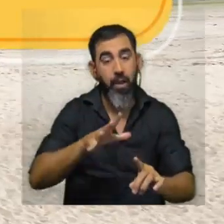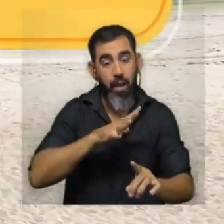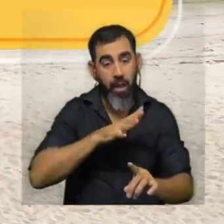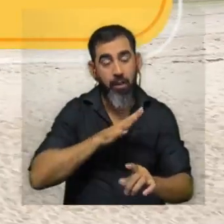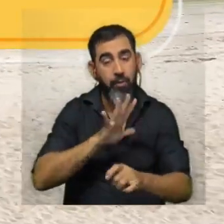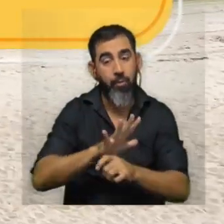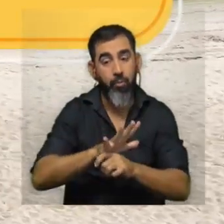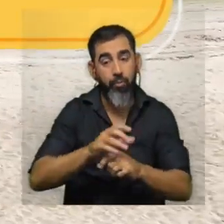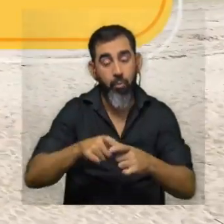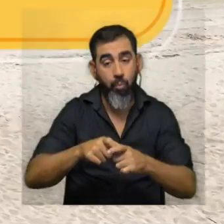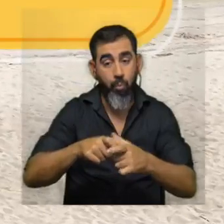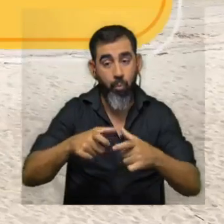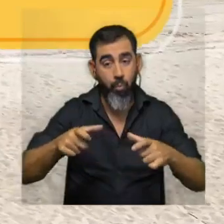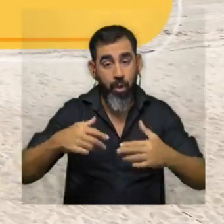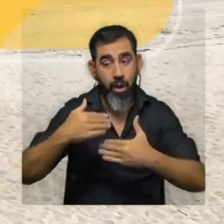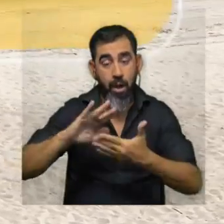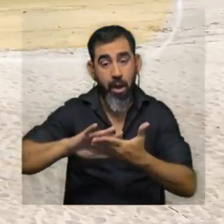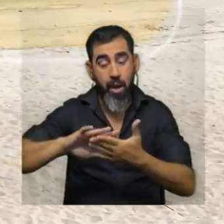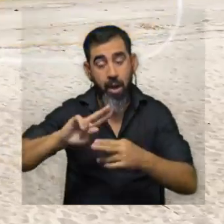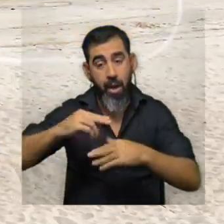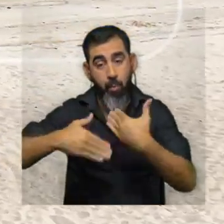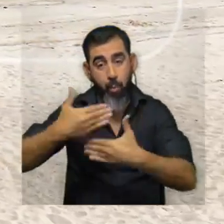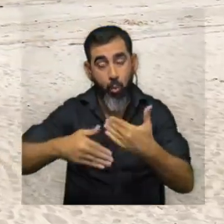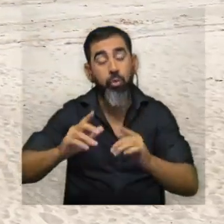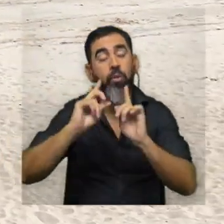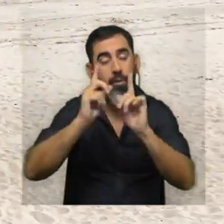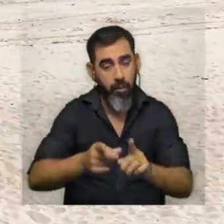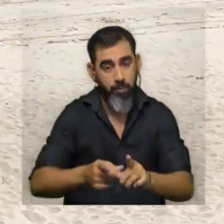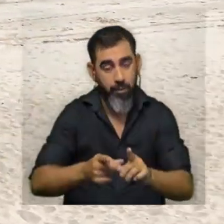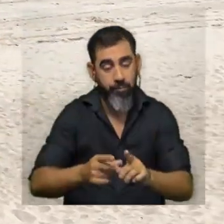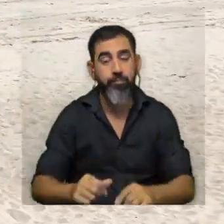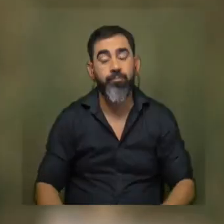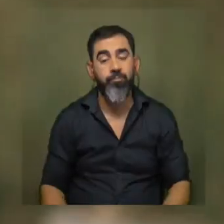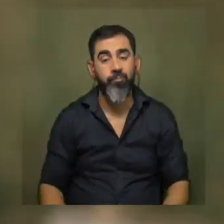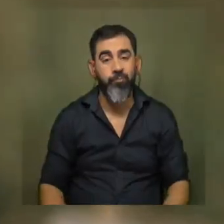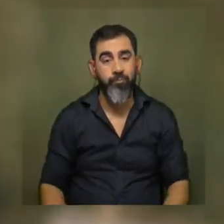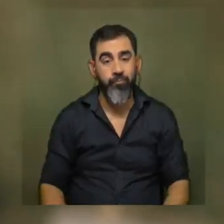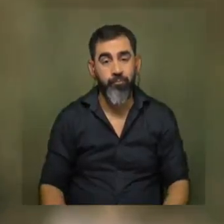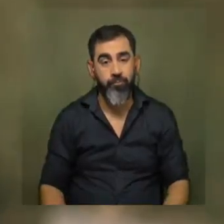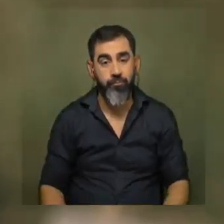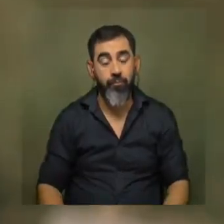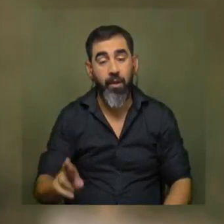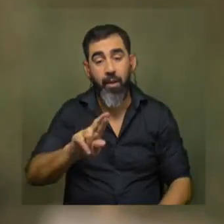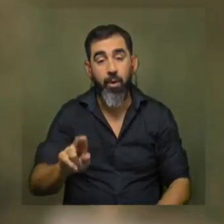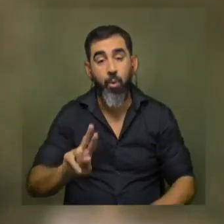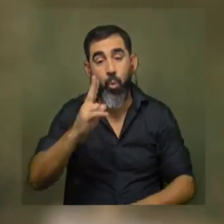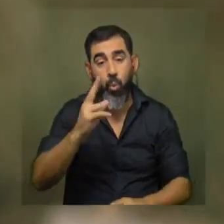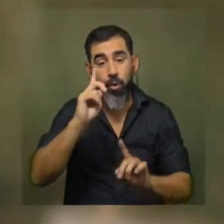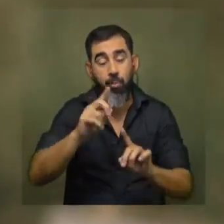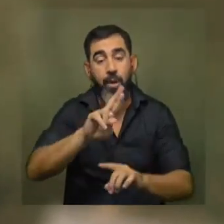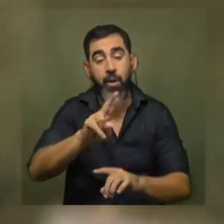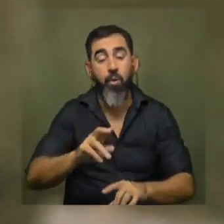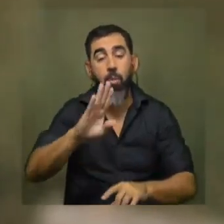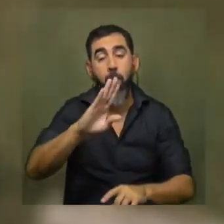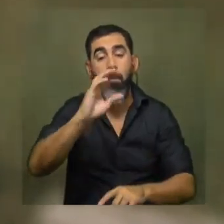como un criadero durante los momentos del menor caudal, tanto del río Uruguay como del río Paraná.